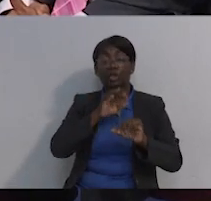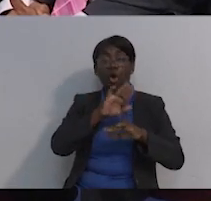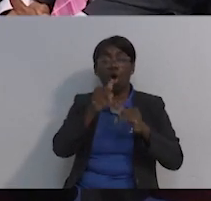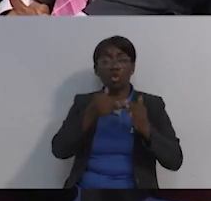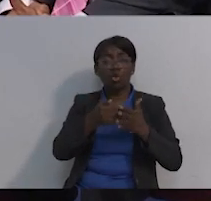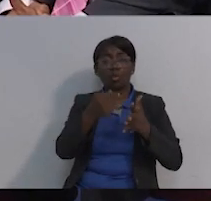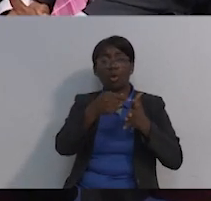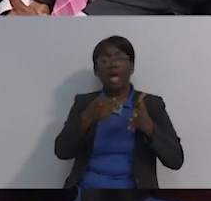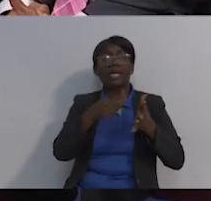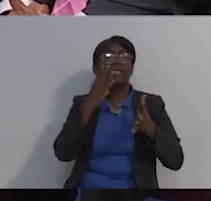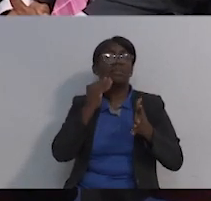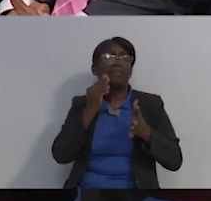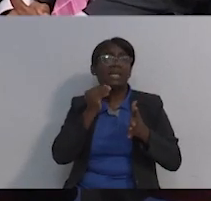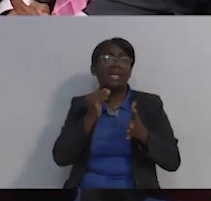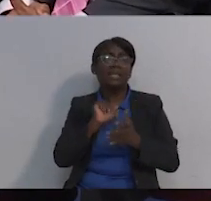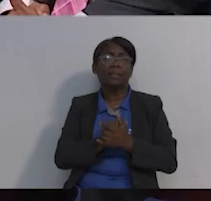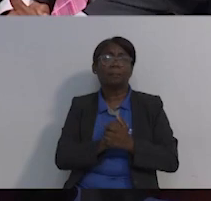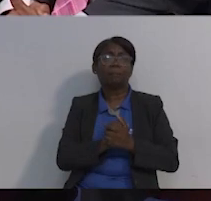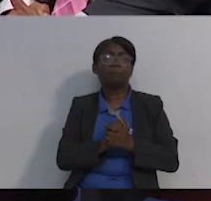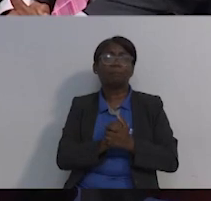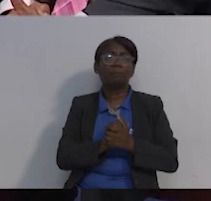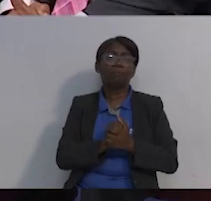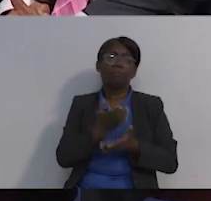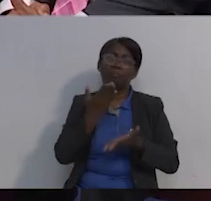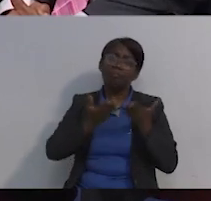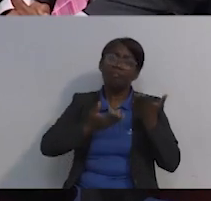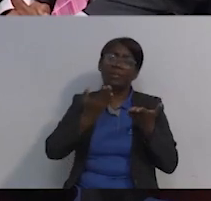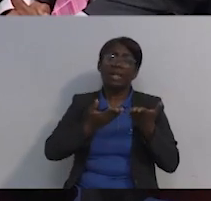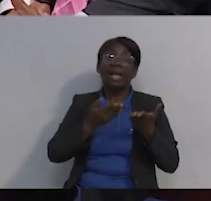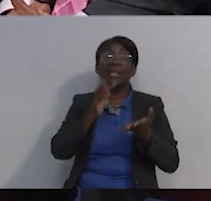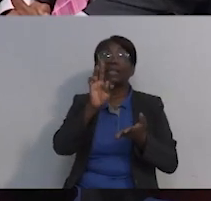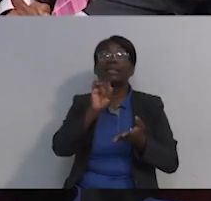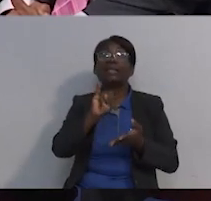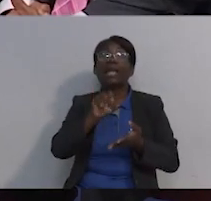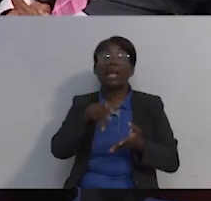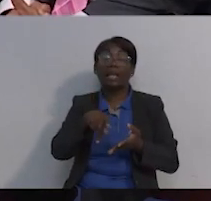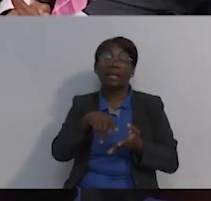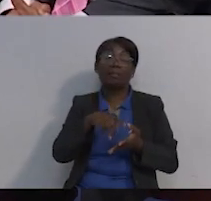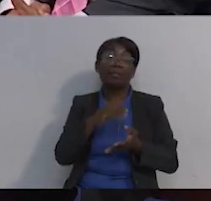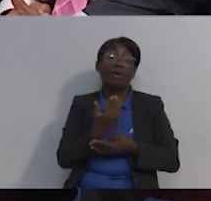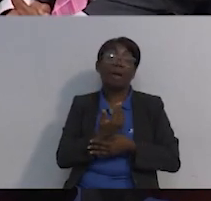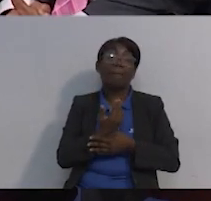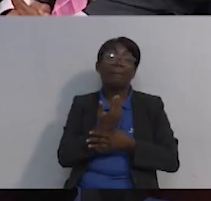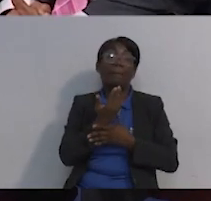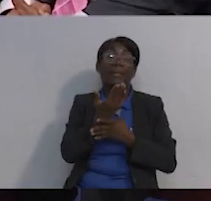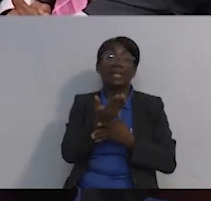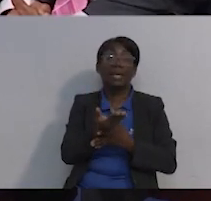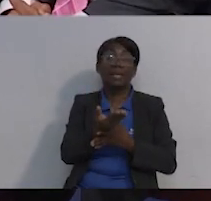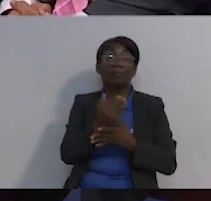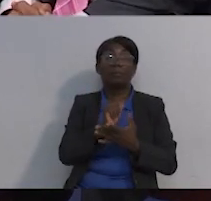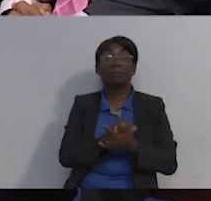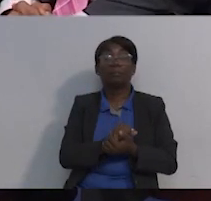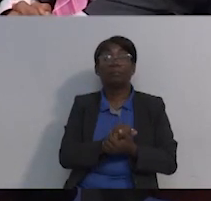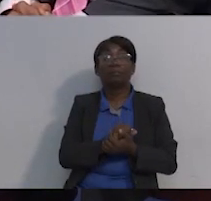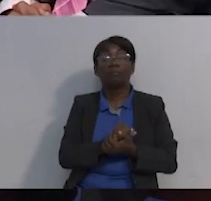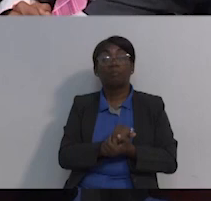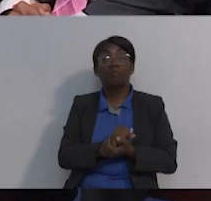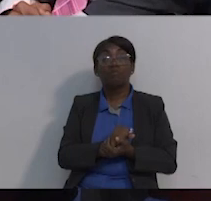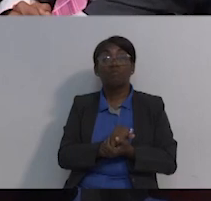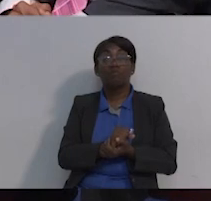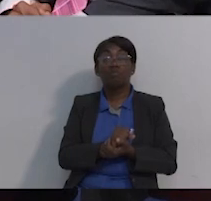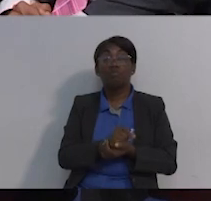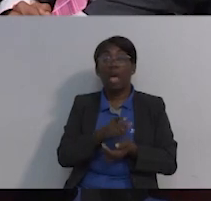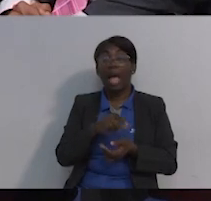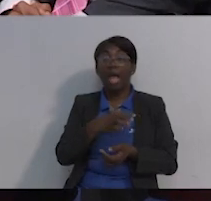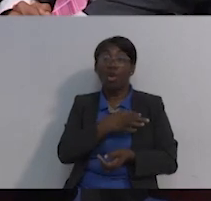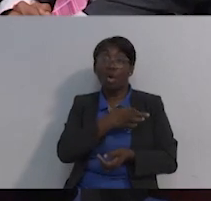ahora aquí a nuestros invitados, pero antes vamos a ver también del cambio